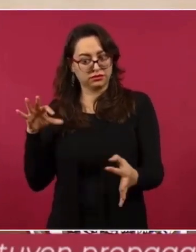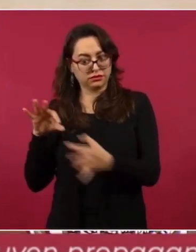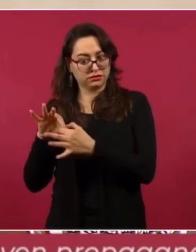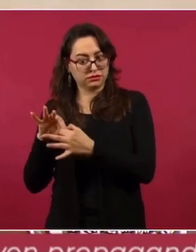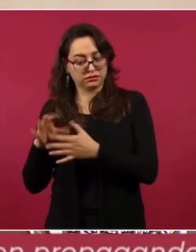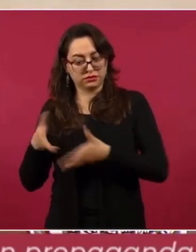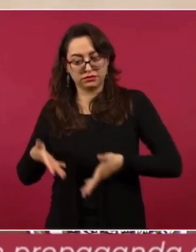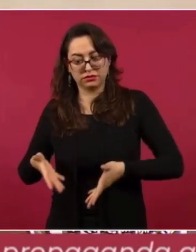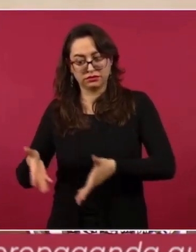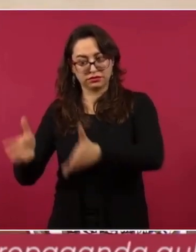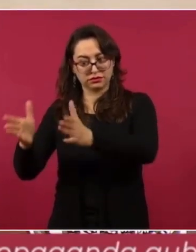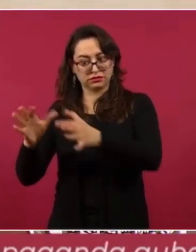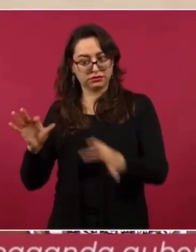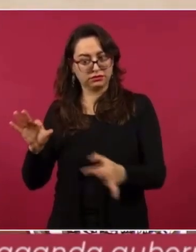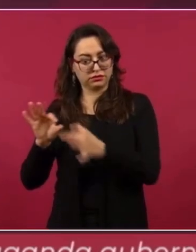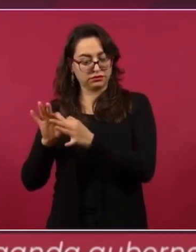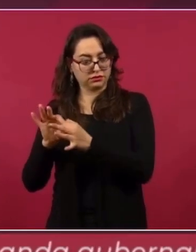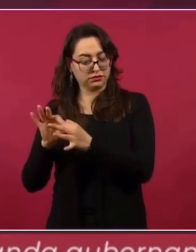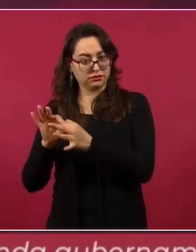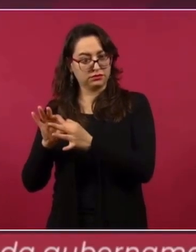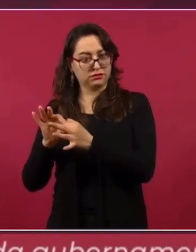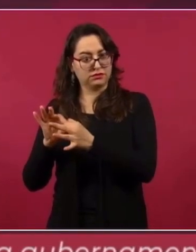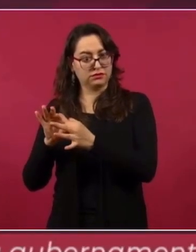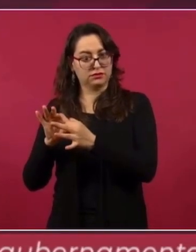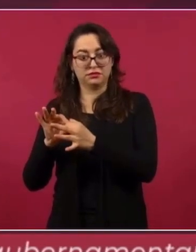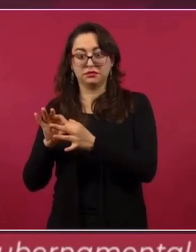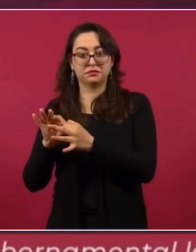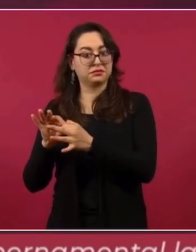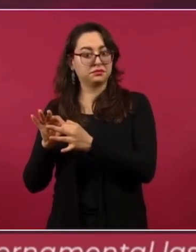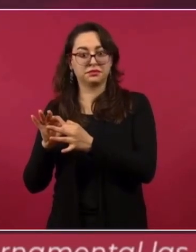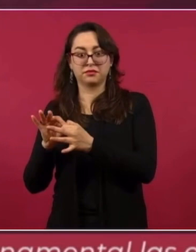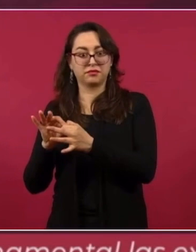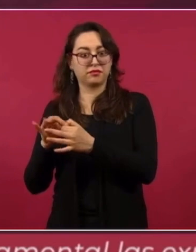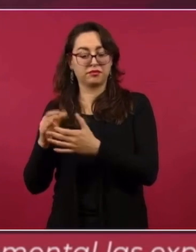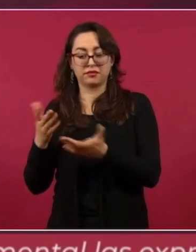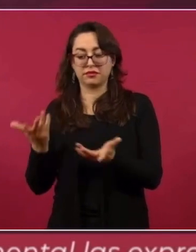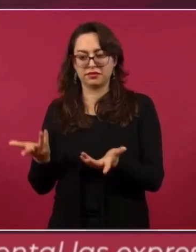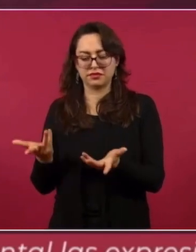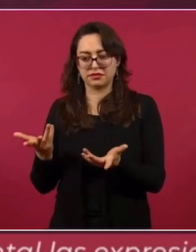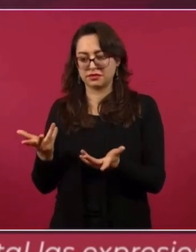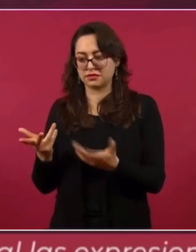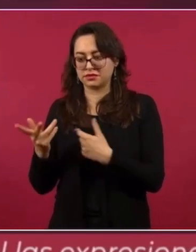Era un enclave extranjero,